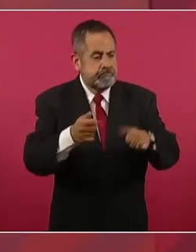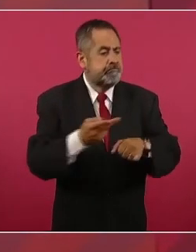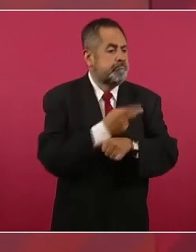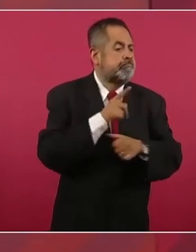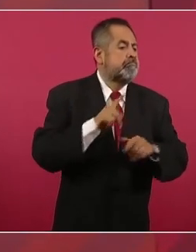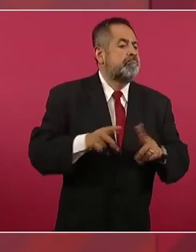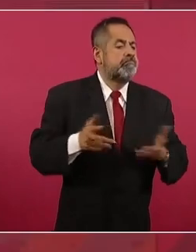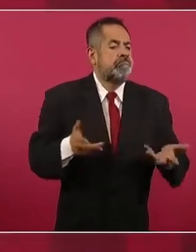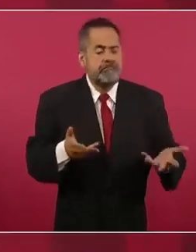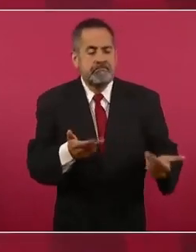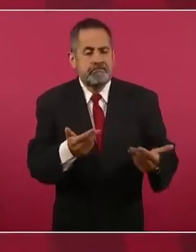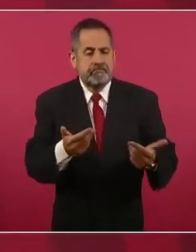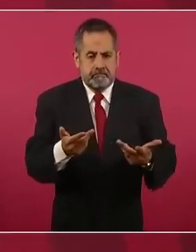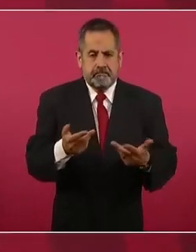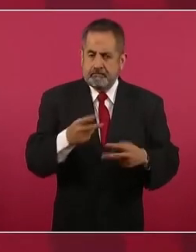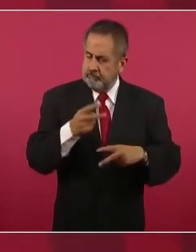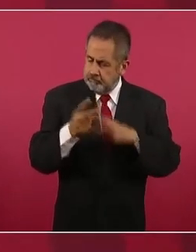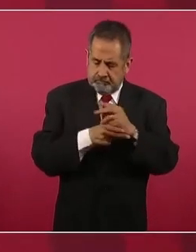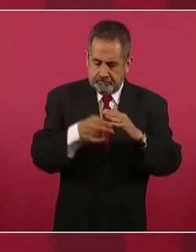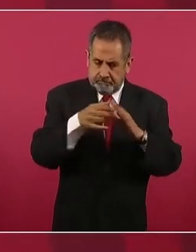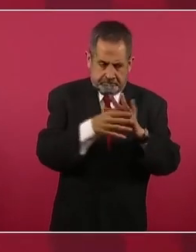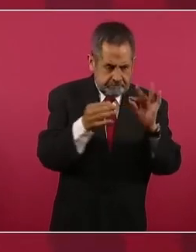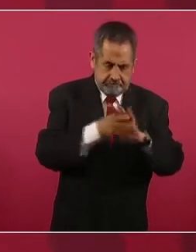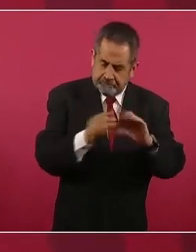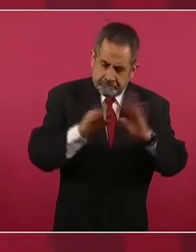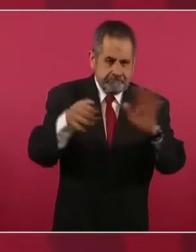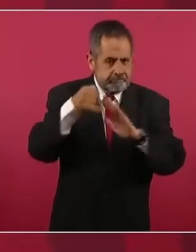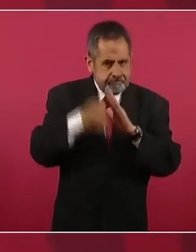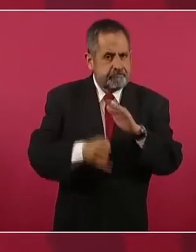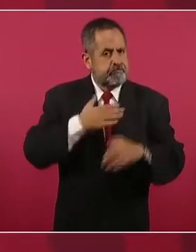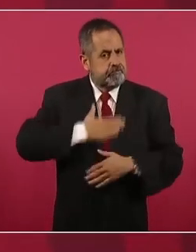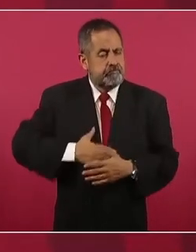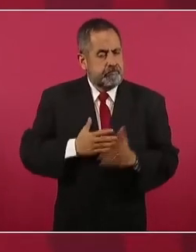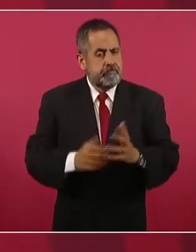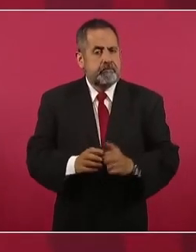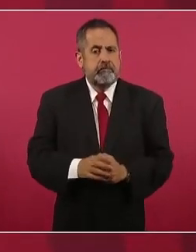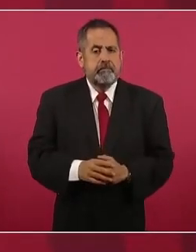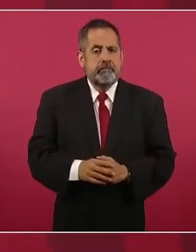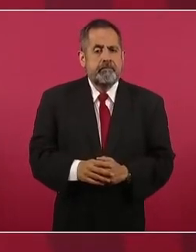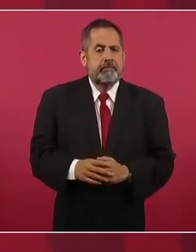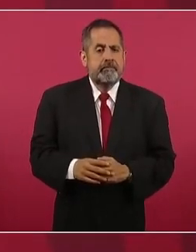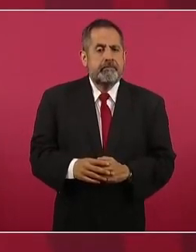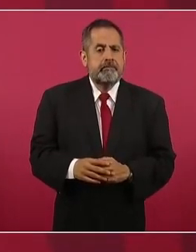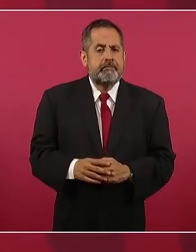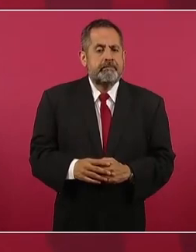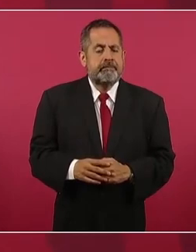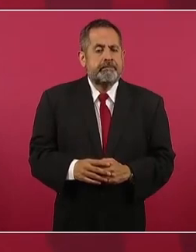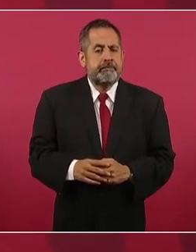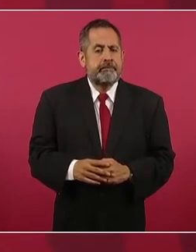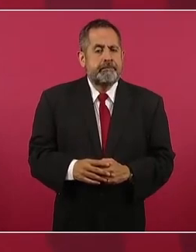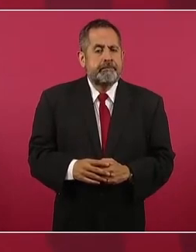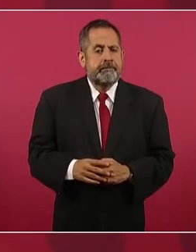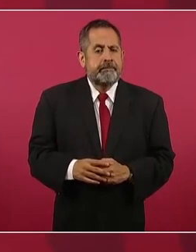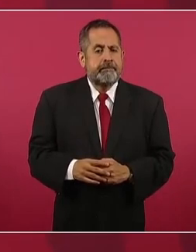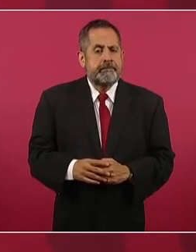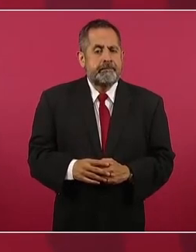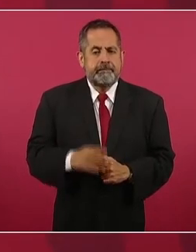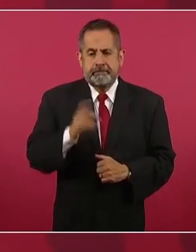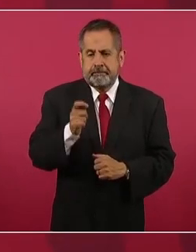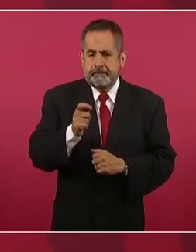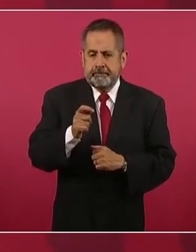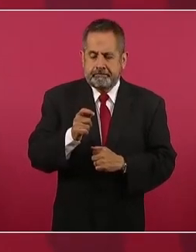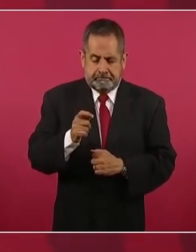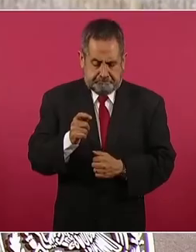vamos a ir al fondo. Porque cuando